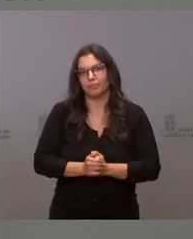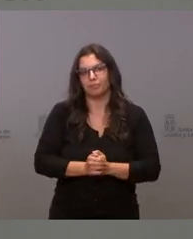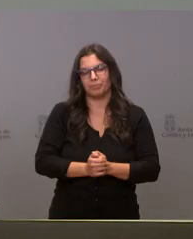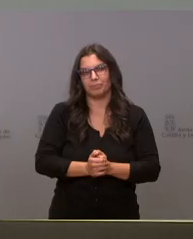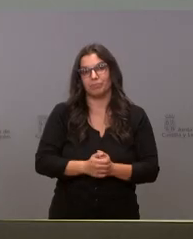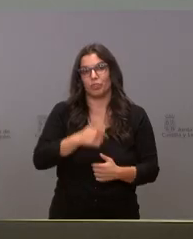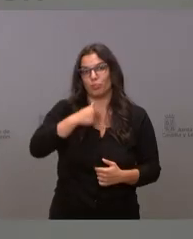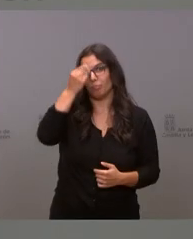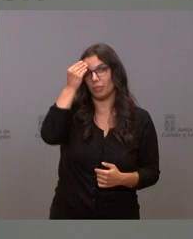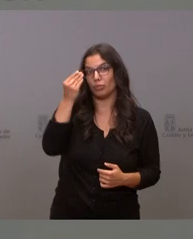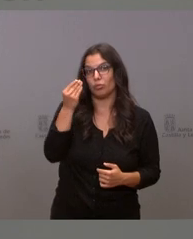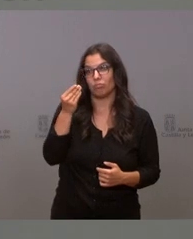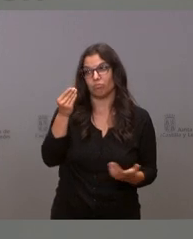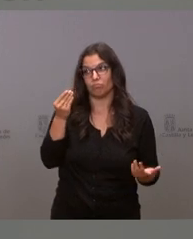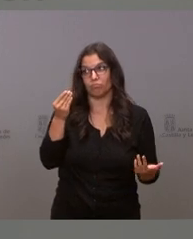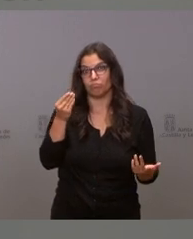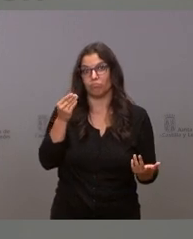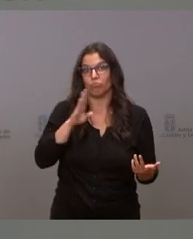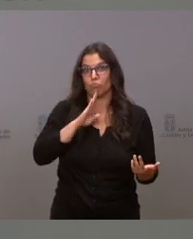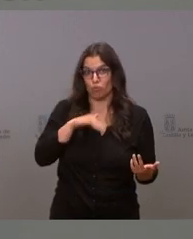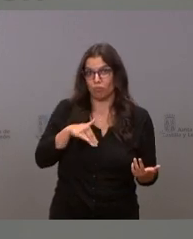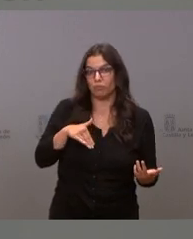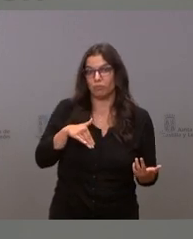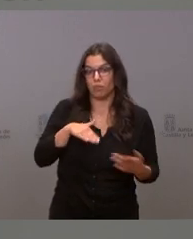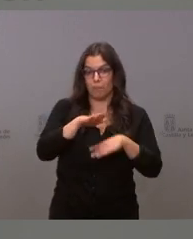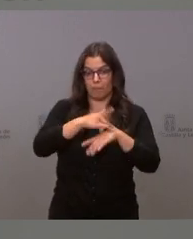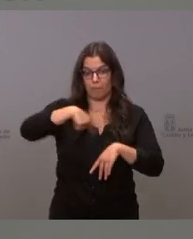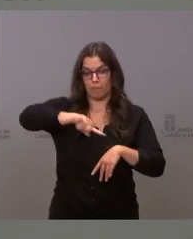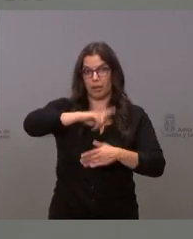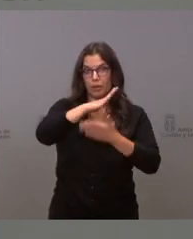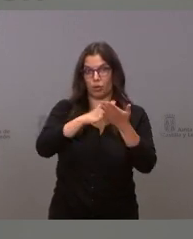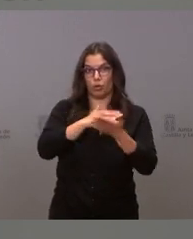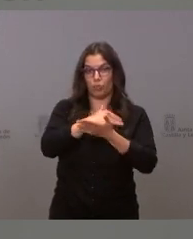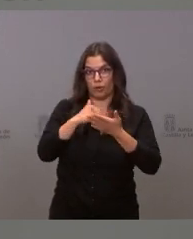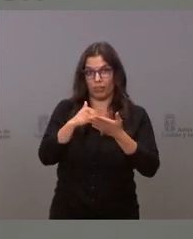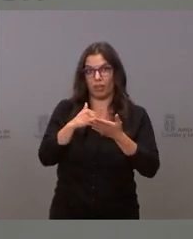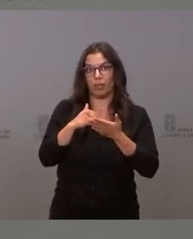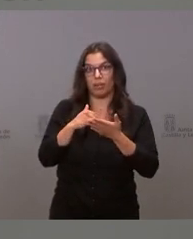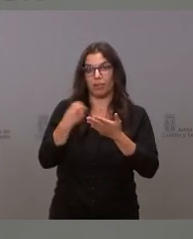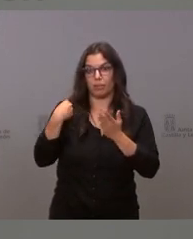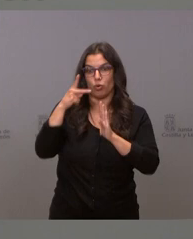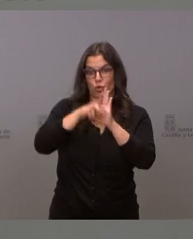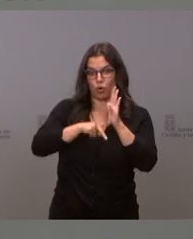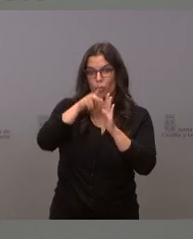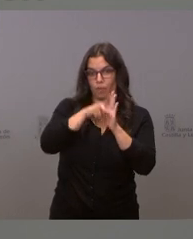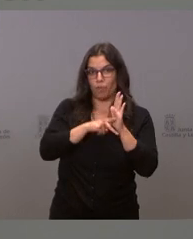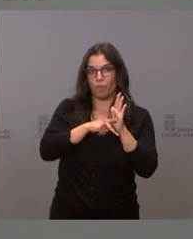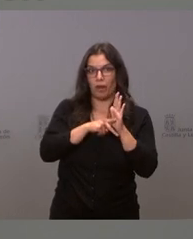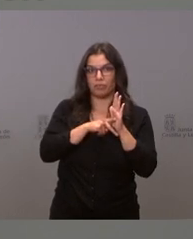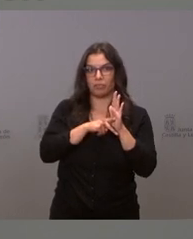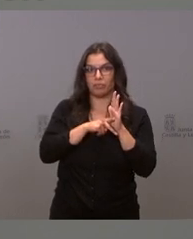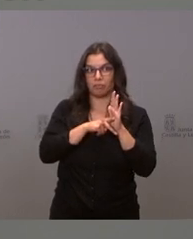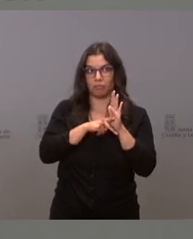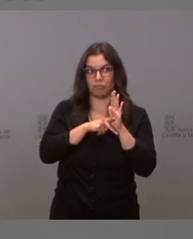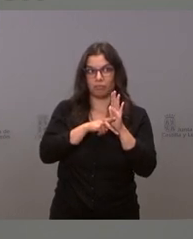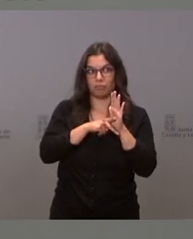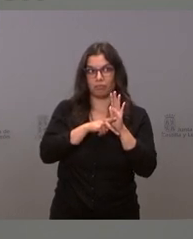yo creo que es muy bueno para la comunidad que se establezcan este tipo de normas y creo no es que